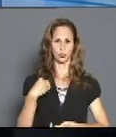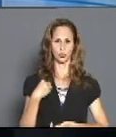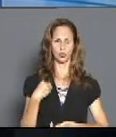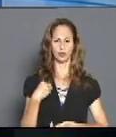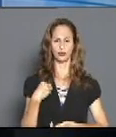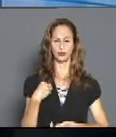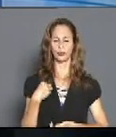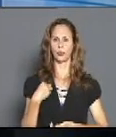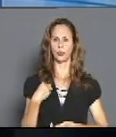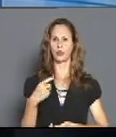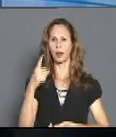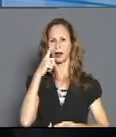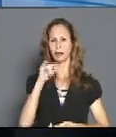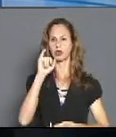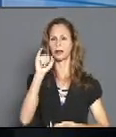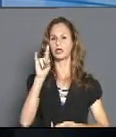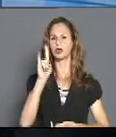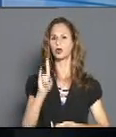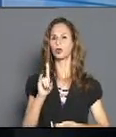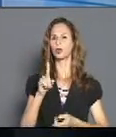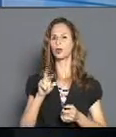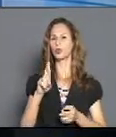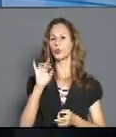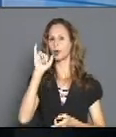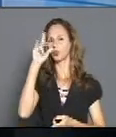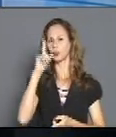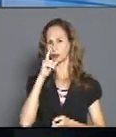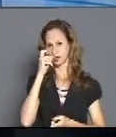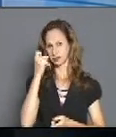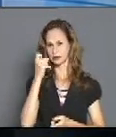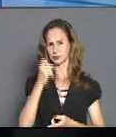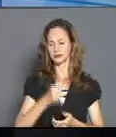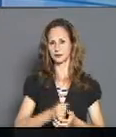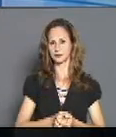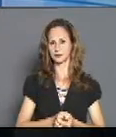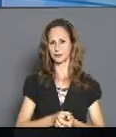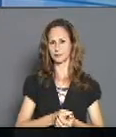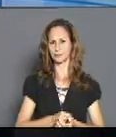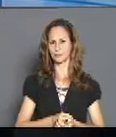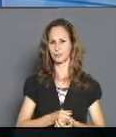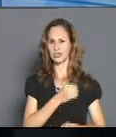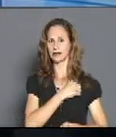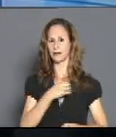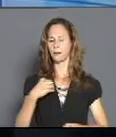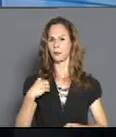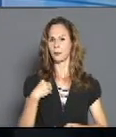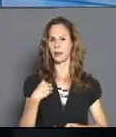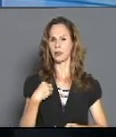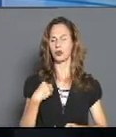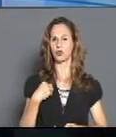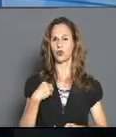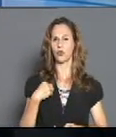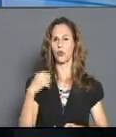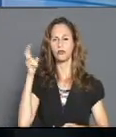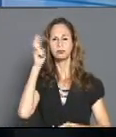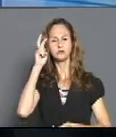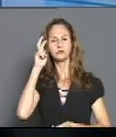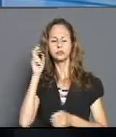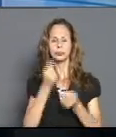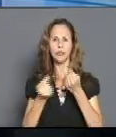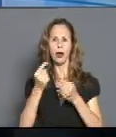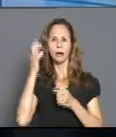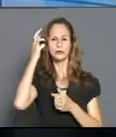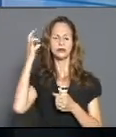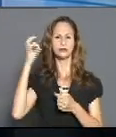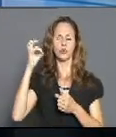Ricardo Díaz, quien es profesora auxiliar de la Facultad de Ciencias Médicas, además es psiquiatra de profesión. Buenas